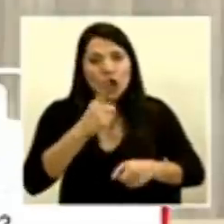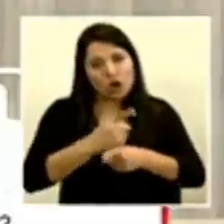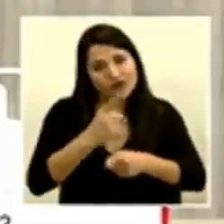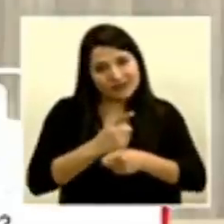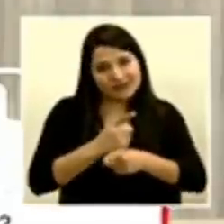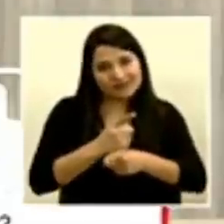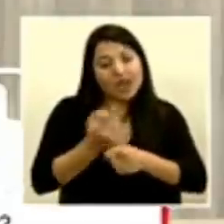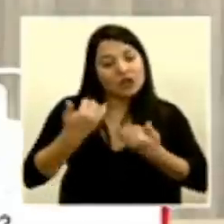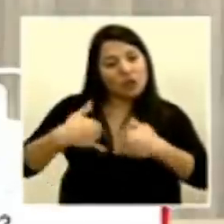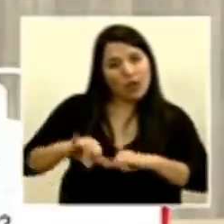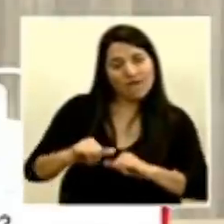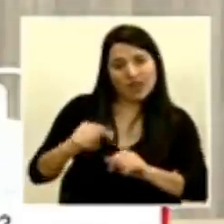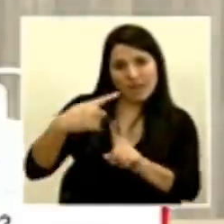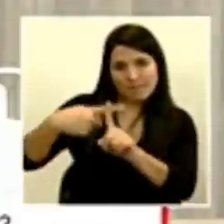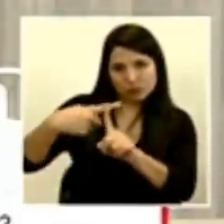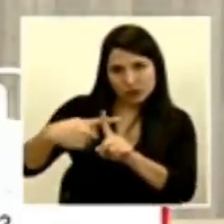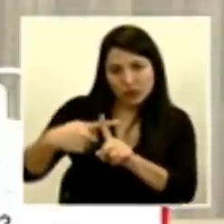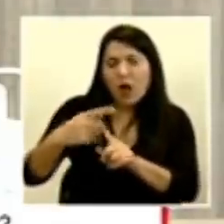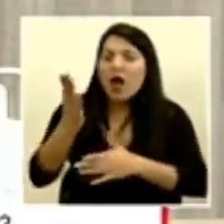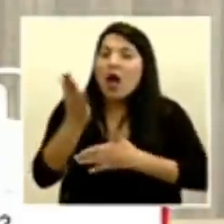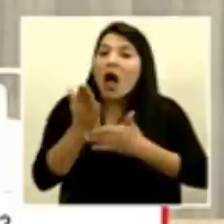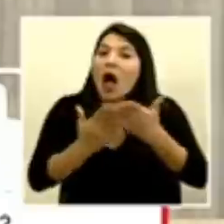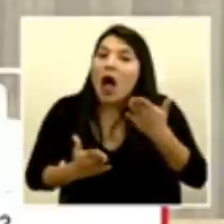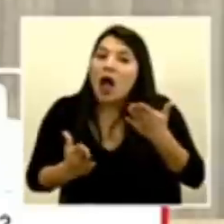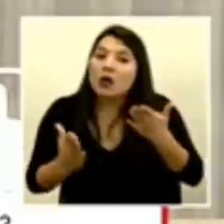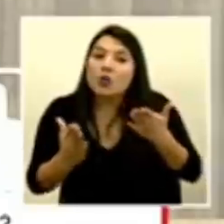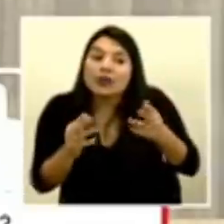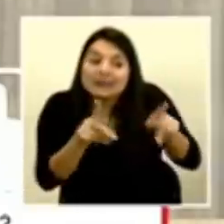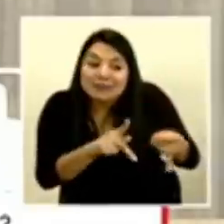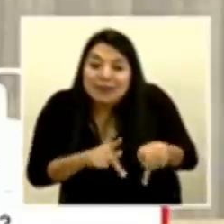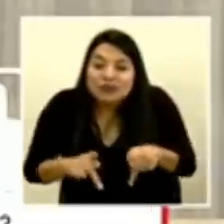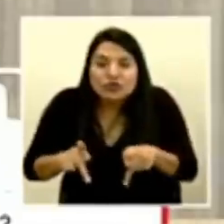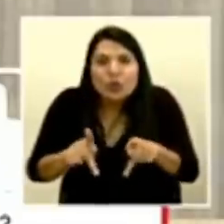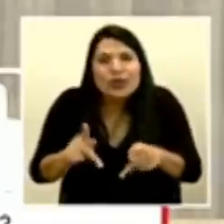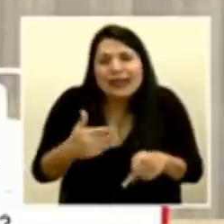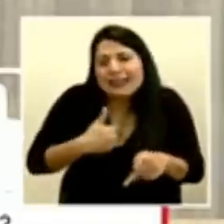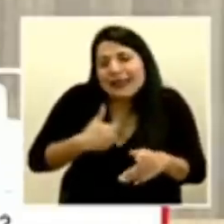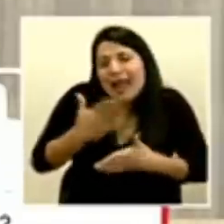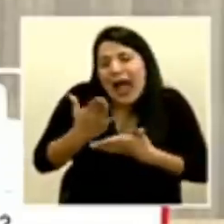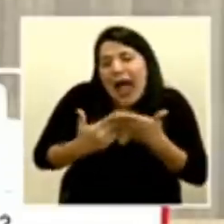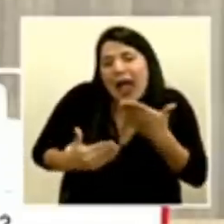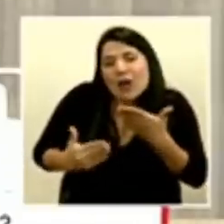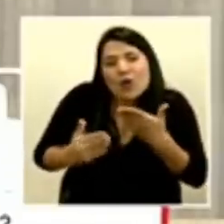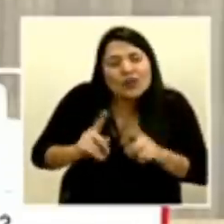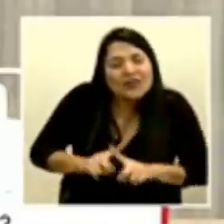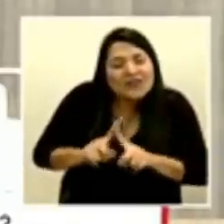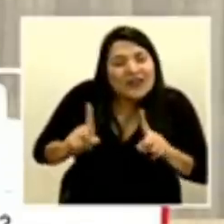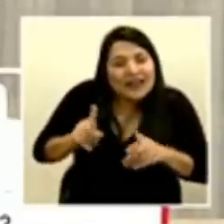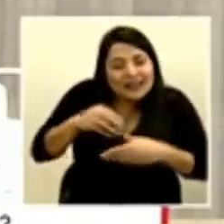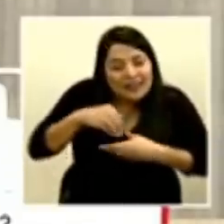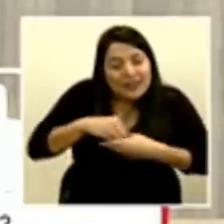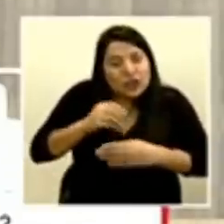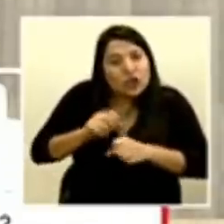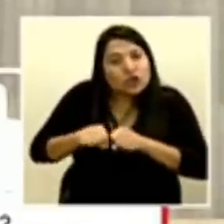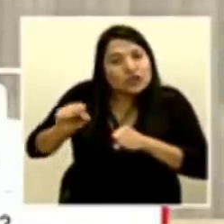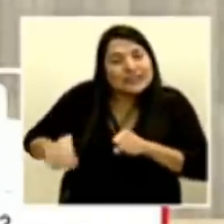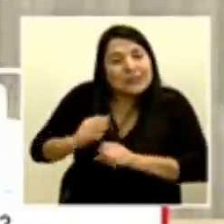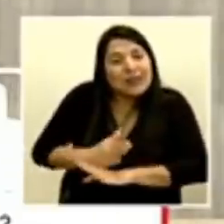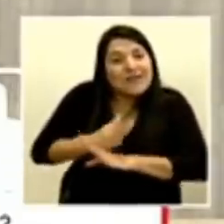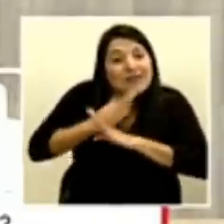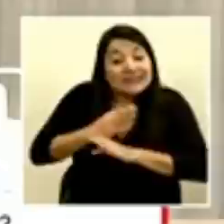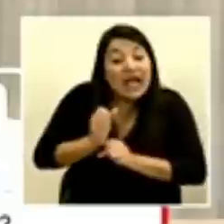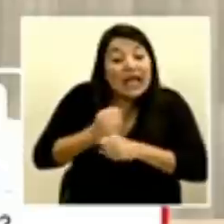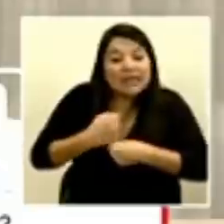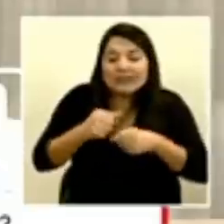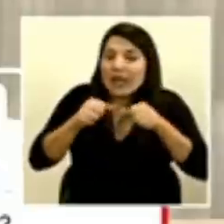algunos asuntos particulares en su sistema de defensas que llevará a la infección se pueda prolongar por mucho más tiempo que la